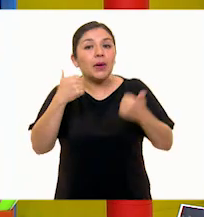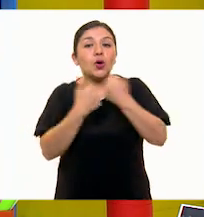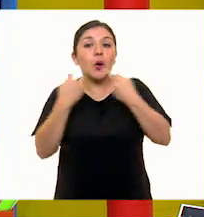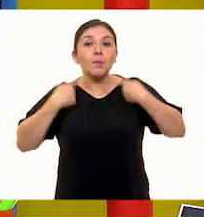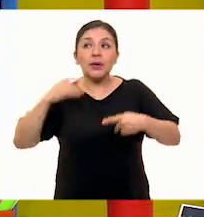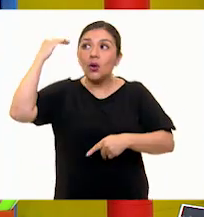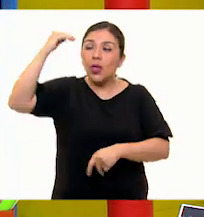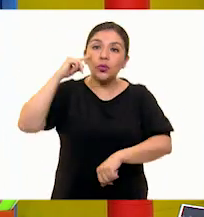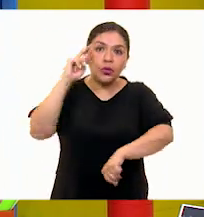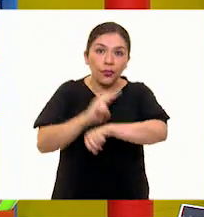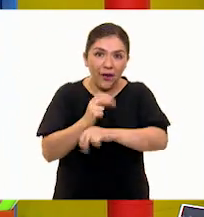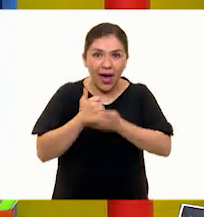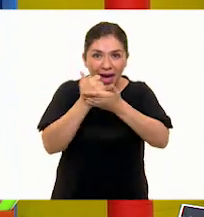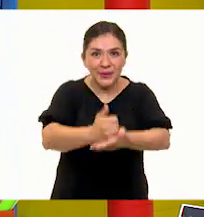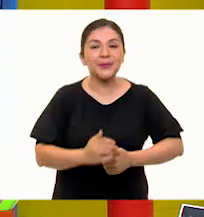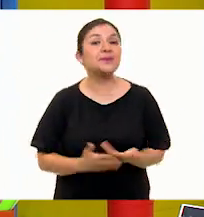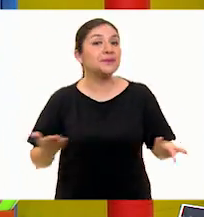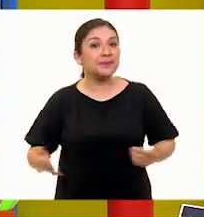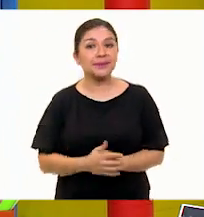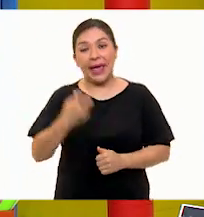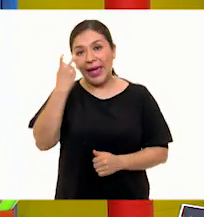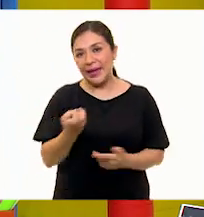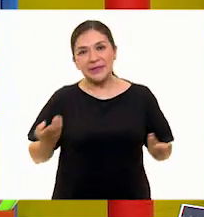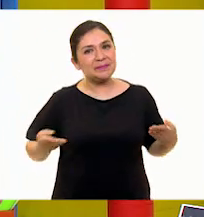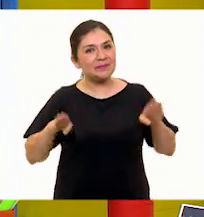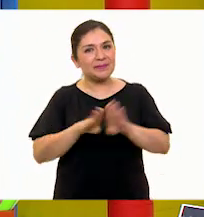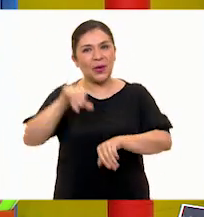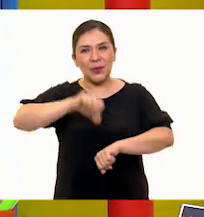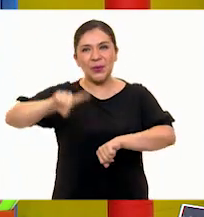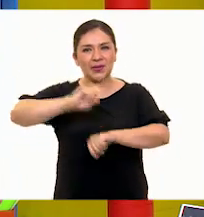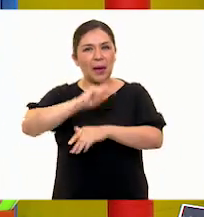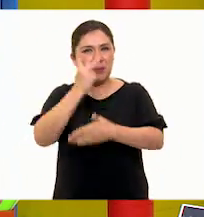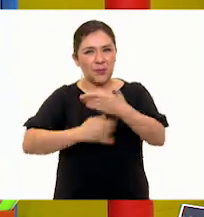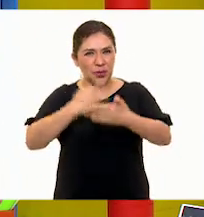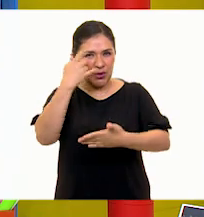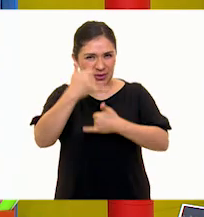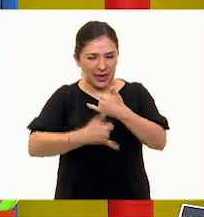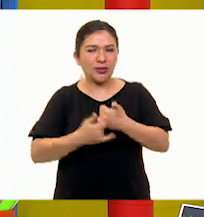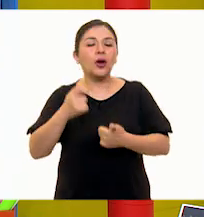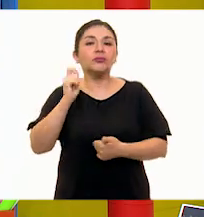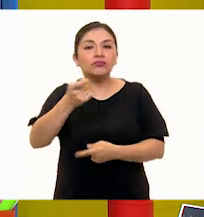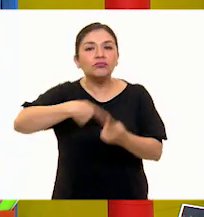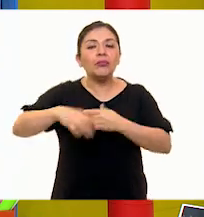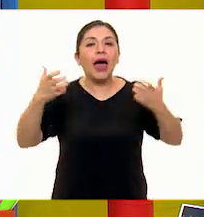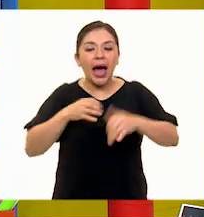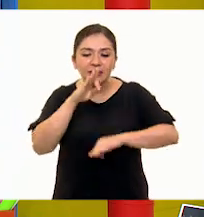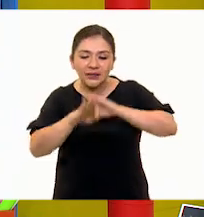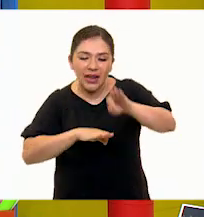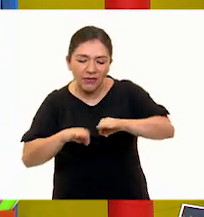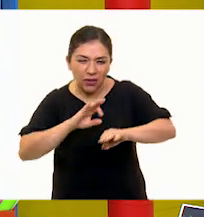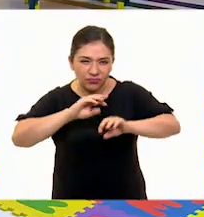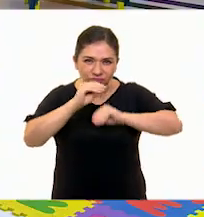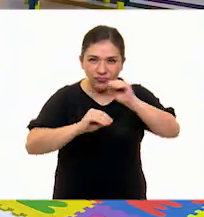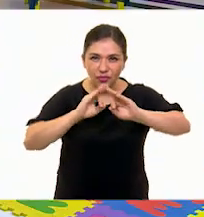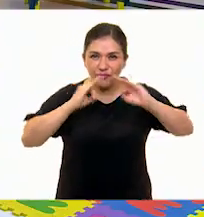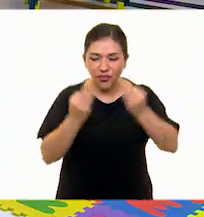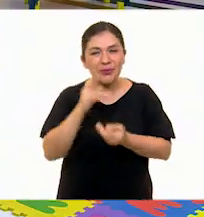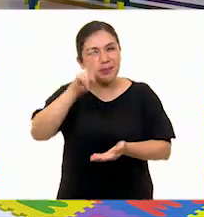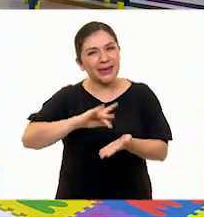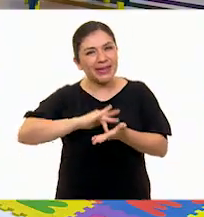supervisión de un adulto y bueno con esto cerramos nuestro proyecto de esta semana Somos Escultores. Muchas gracias. Increíble.